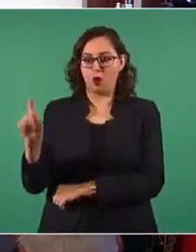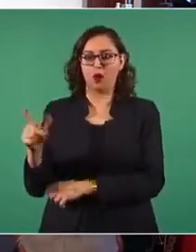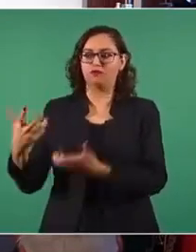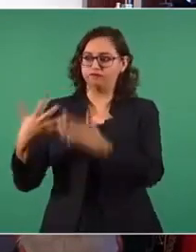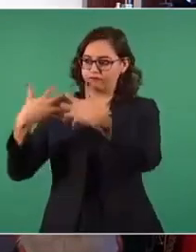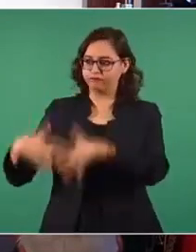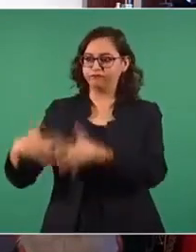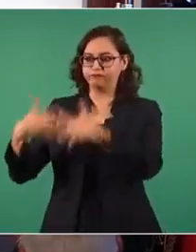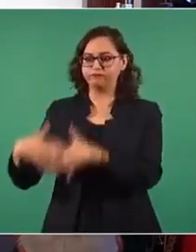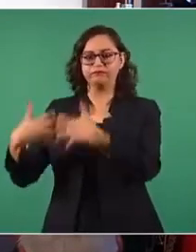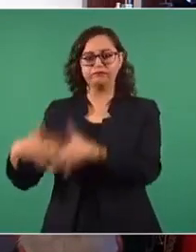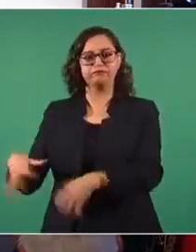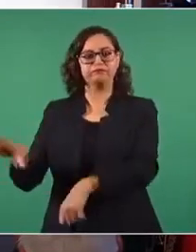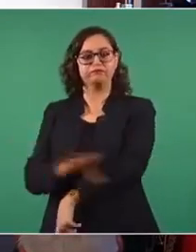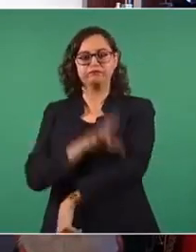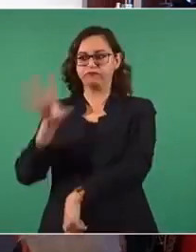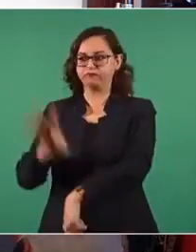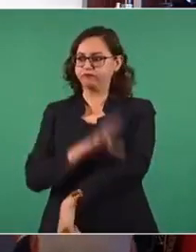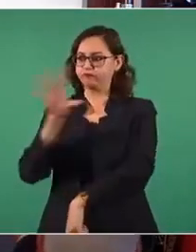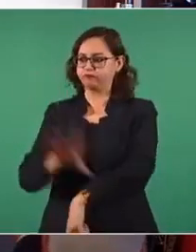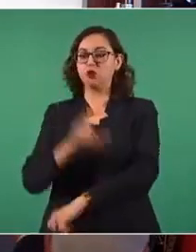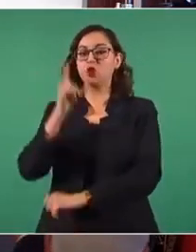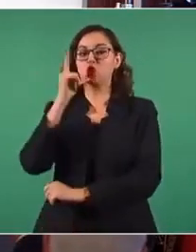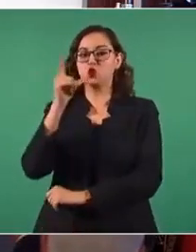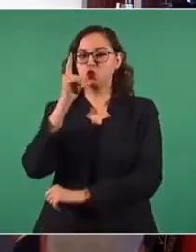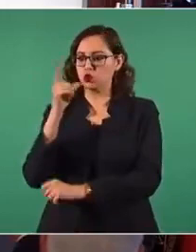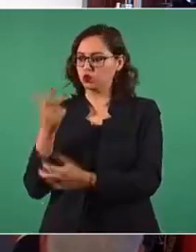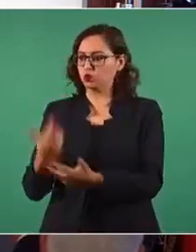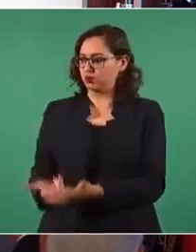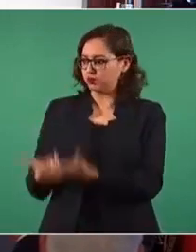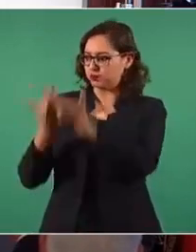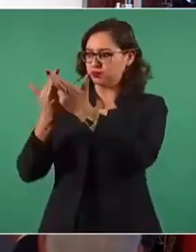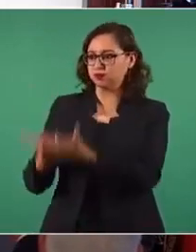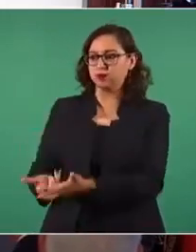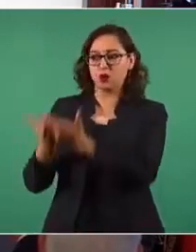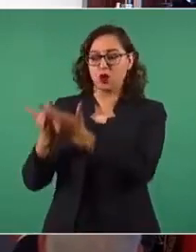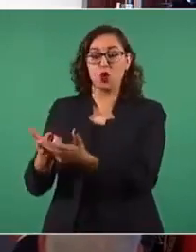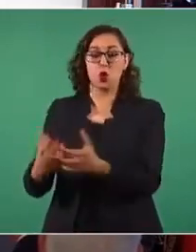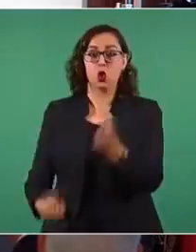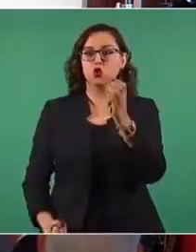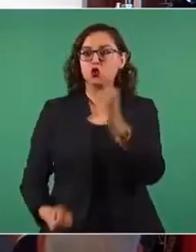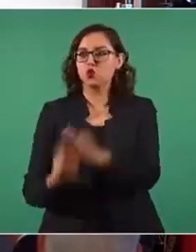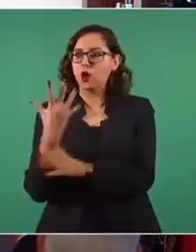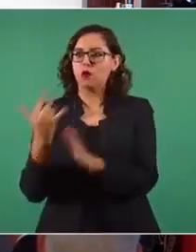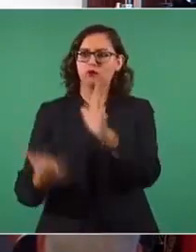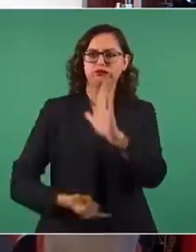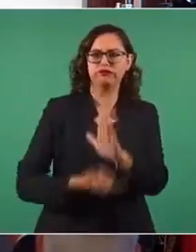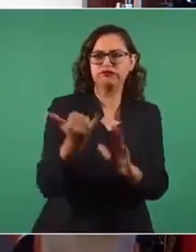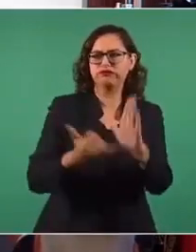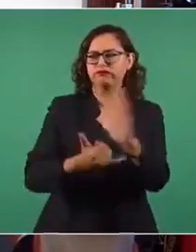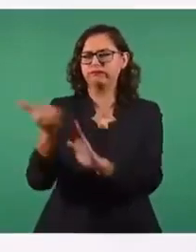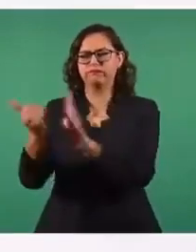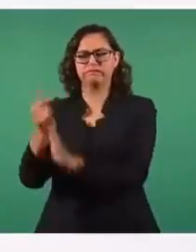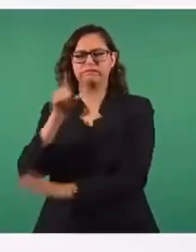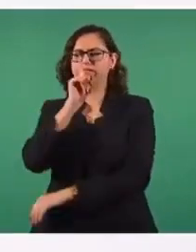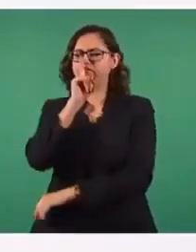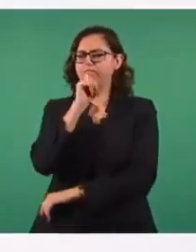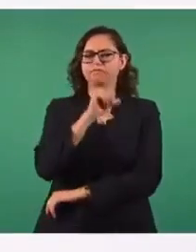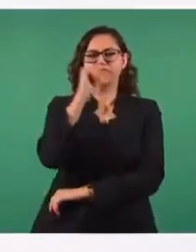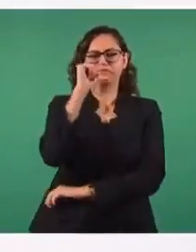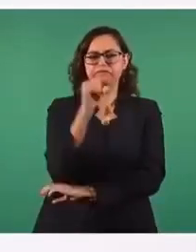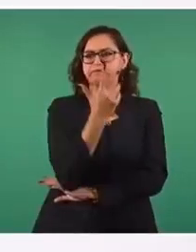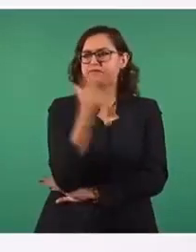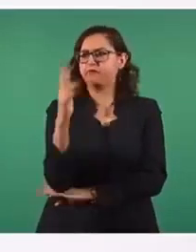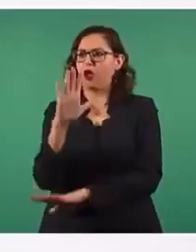para producir más electricidad sin construir nuevas presas, sin causar afectaciones